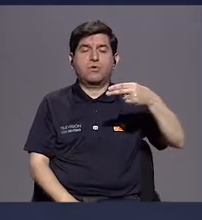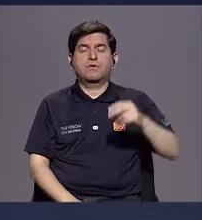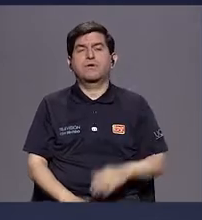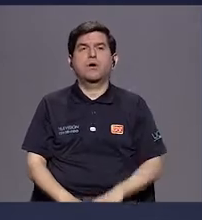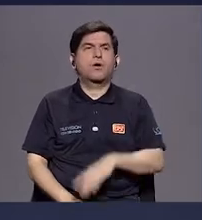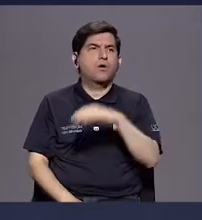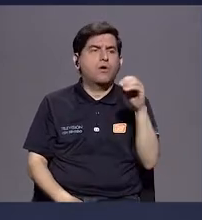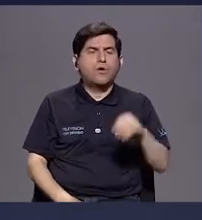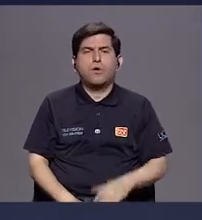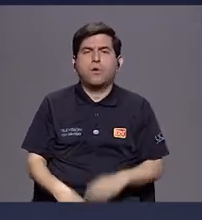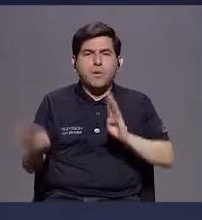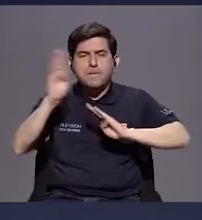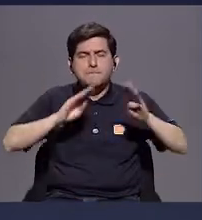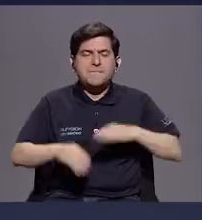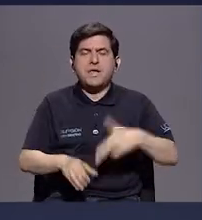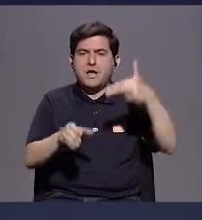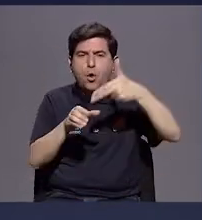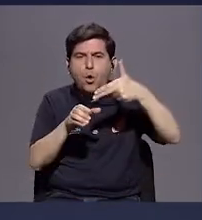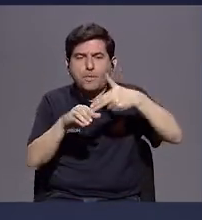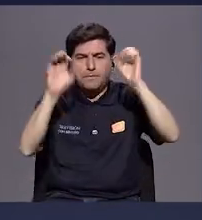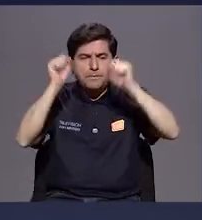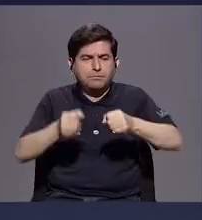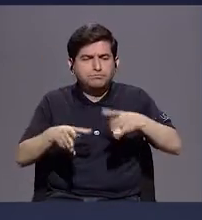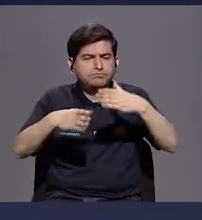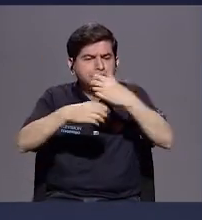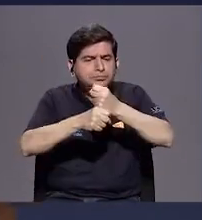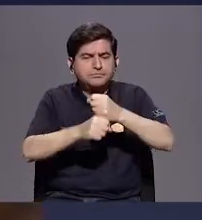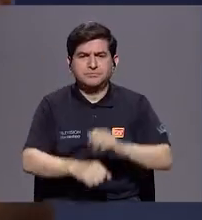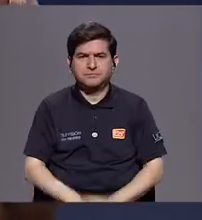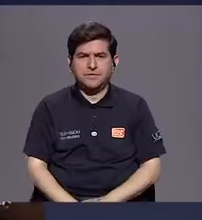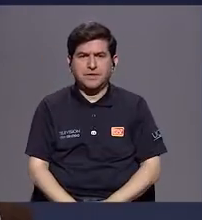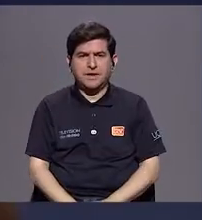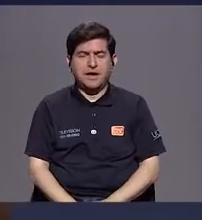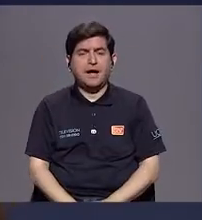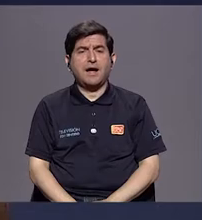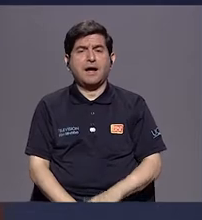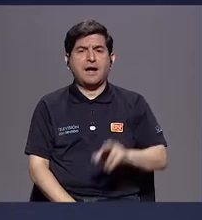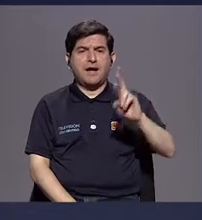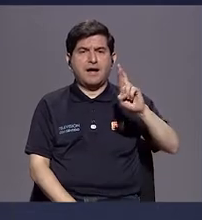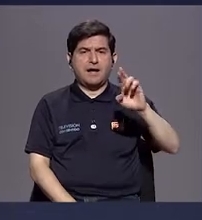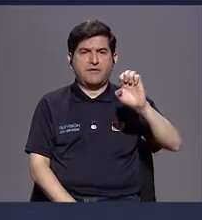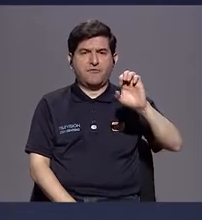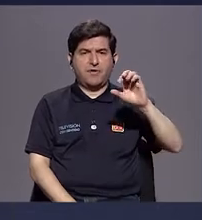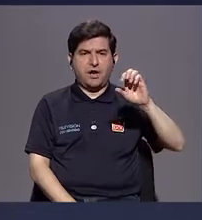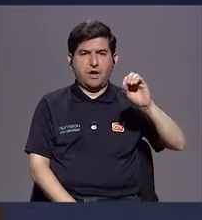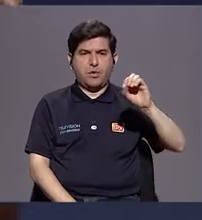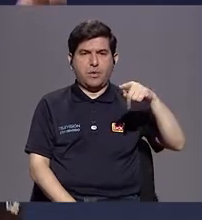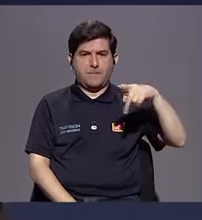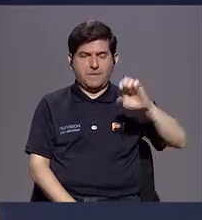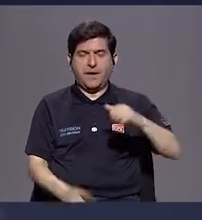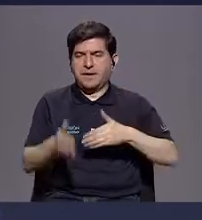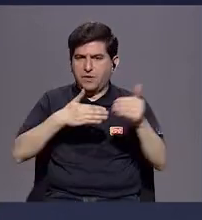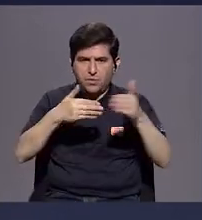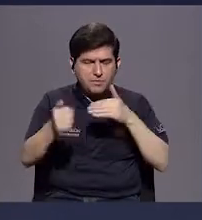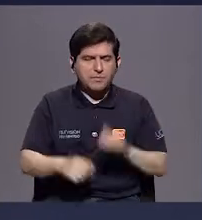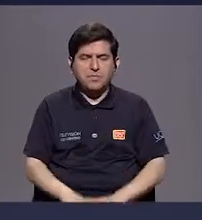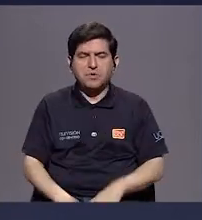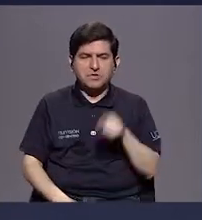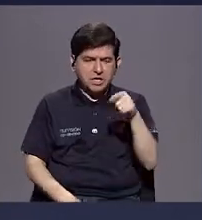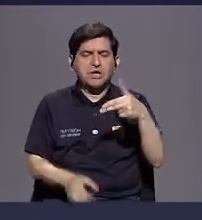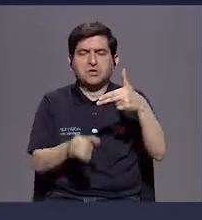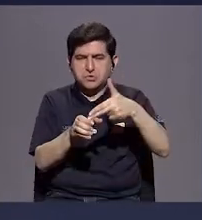otras soluciones con biocombustibles se podrían ir generando y hacer que el RECOPE, entonces, a pesar de que está con los